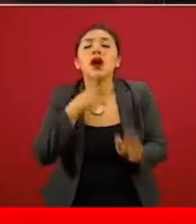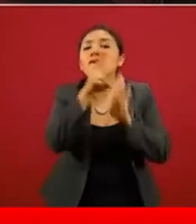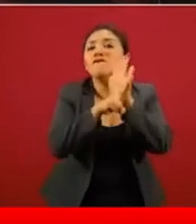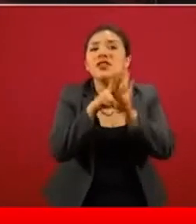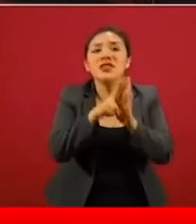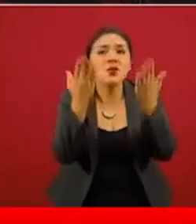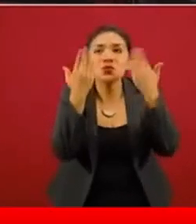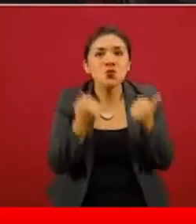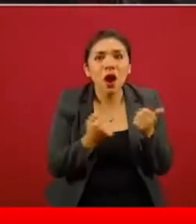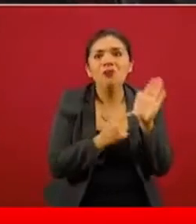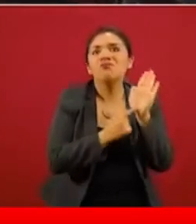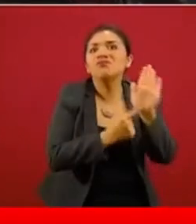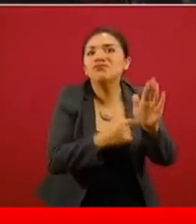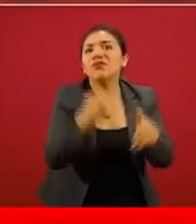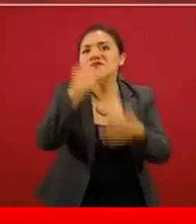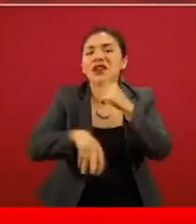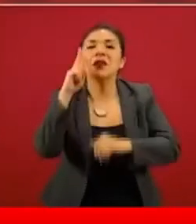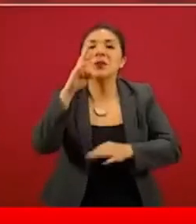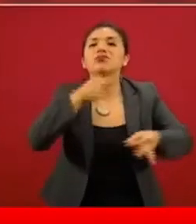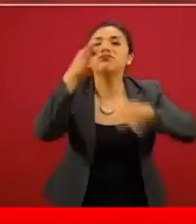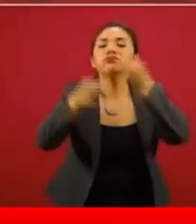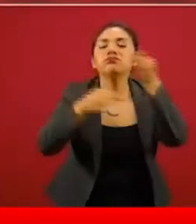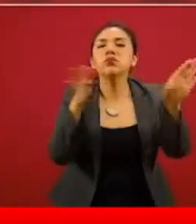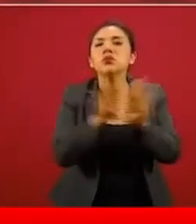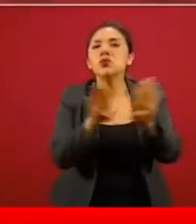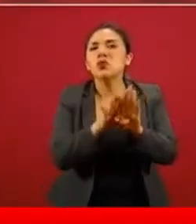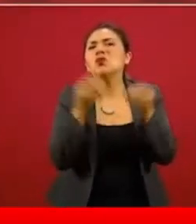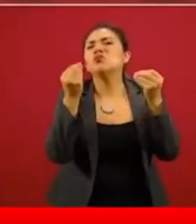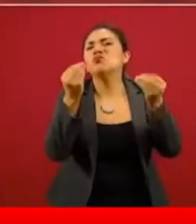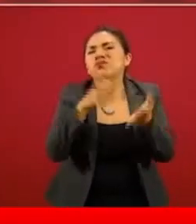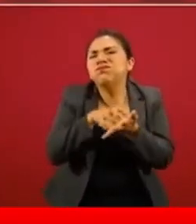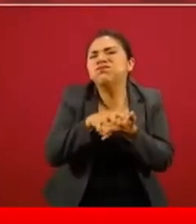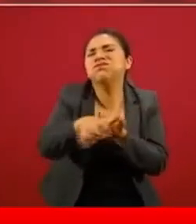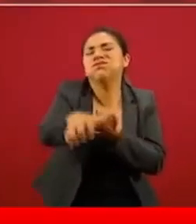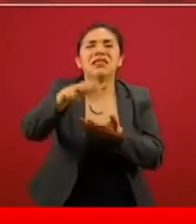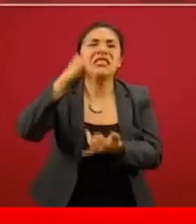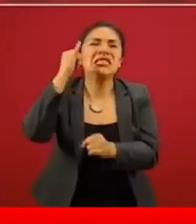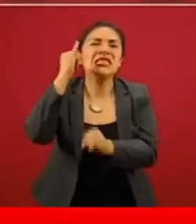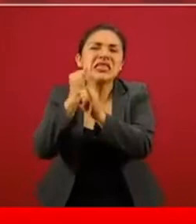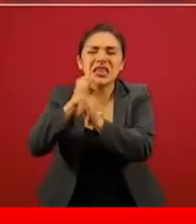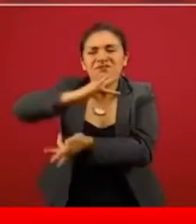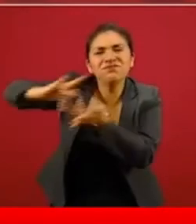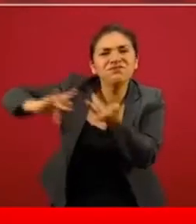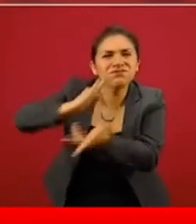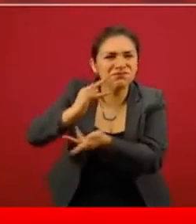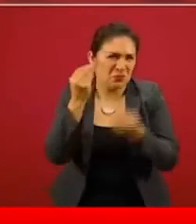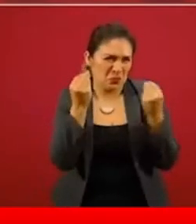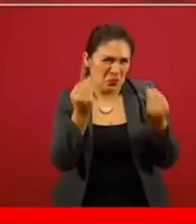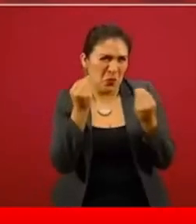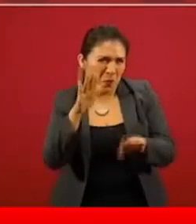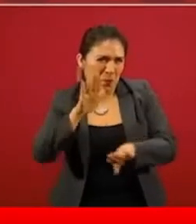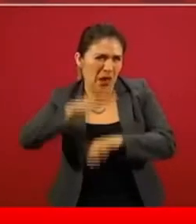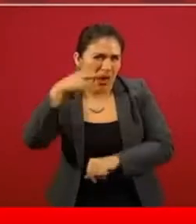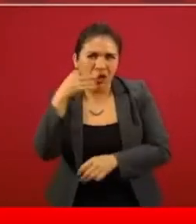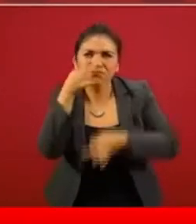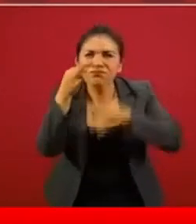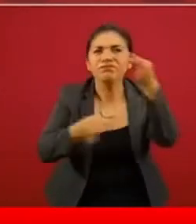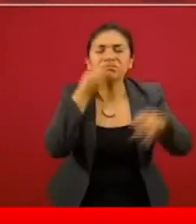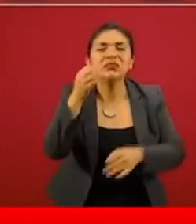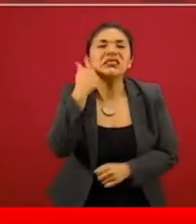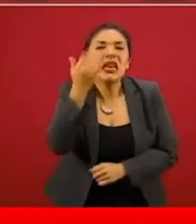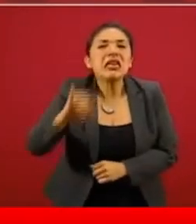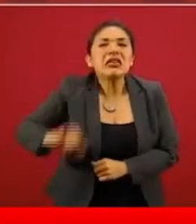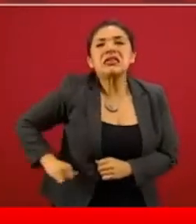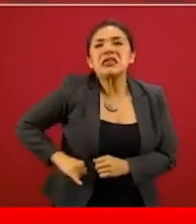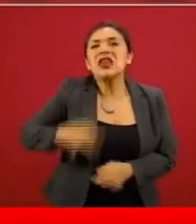que se propaga de manera masiva por las redes sociales y no pocos medios de comunicación que les interesa